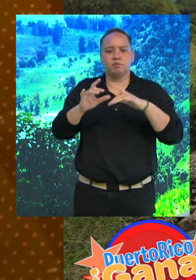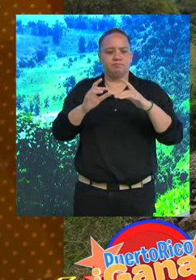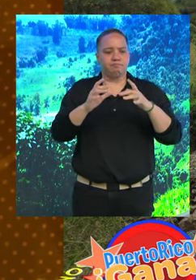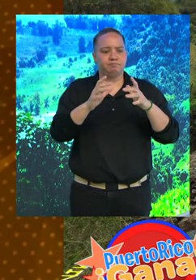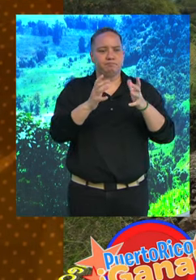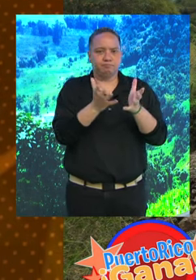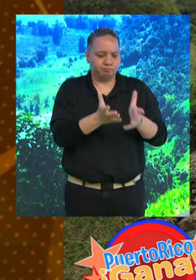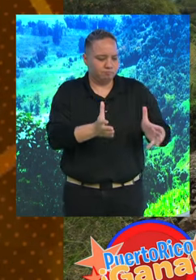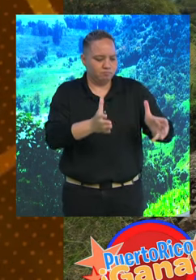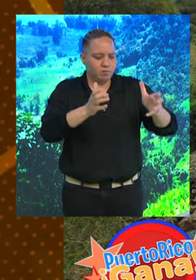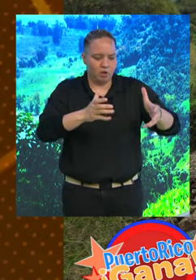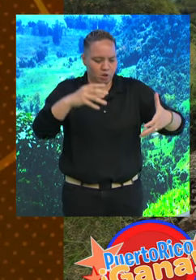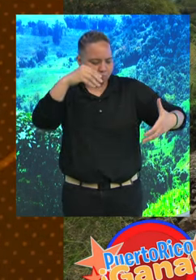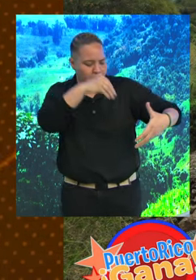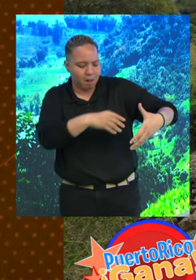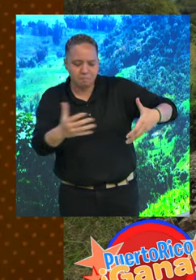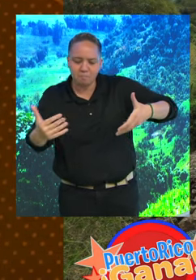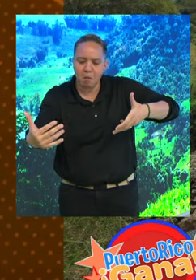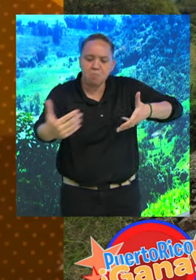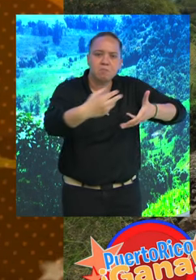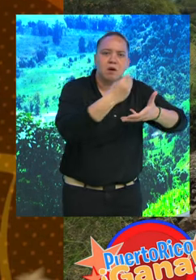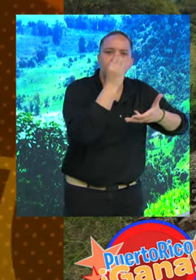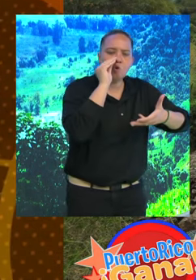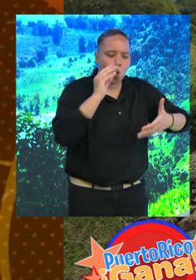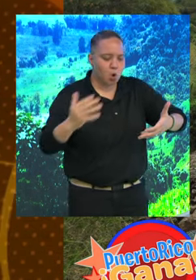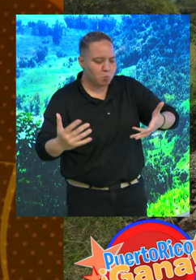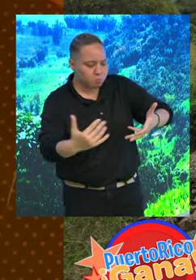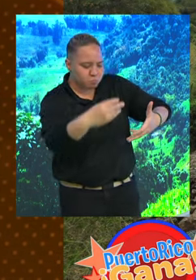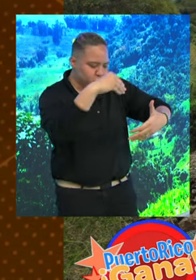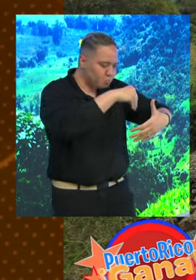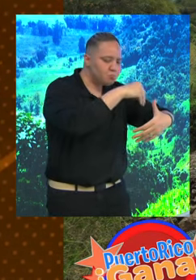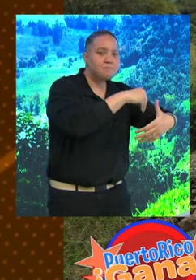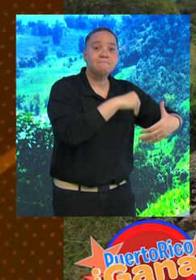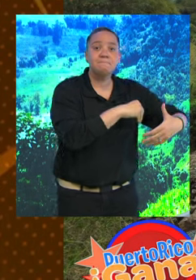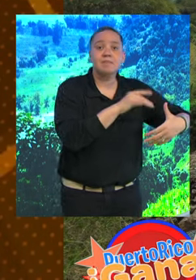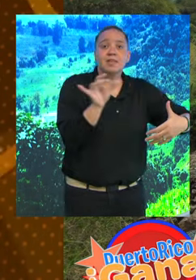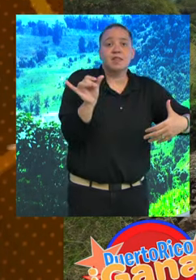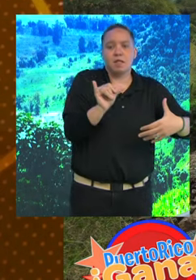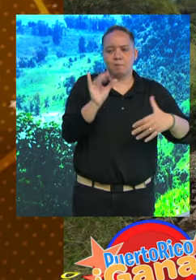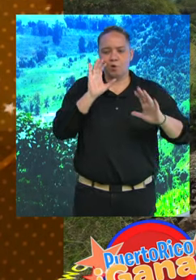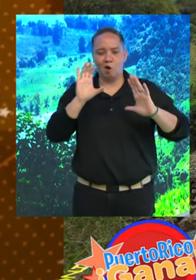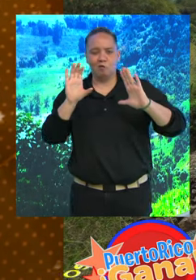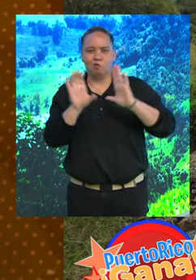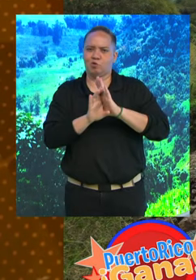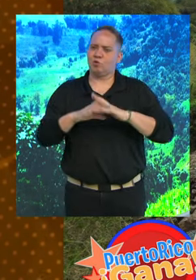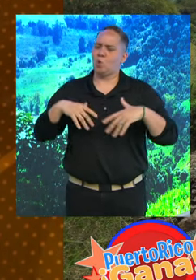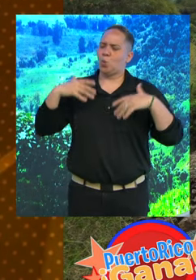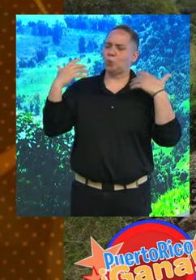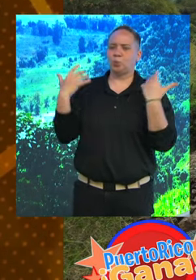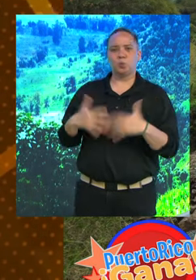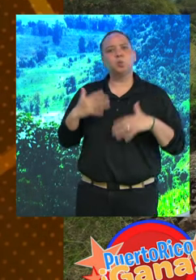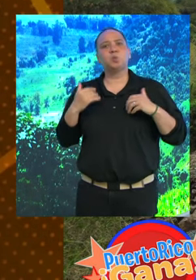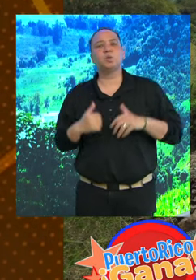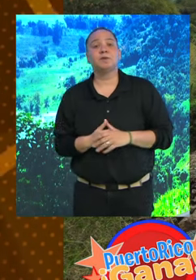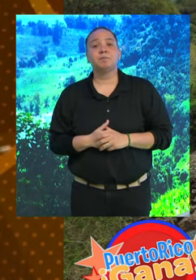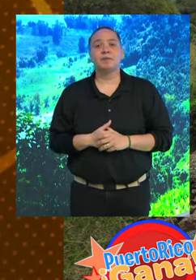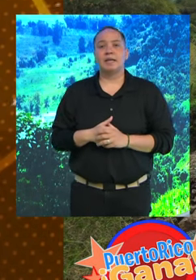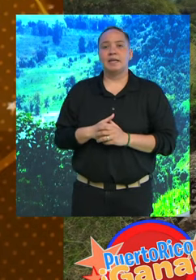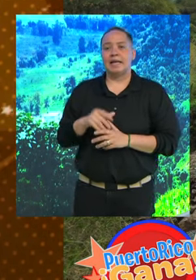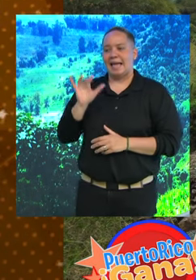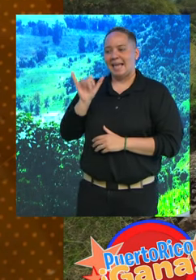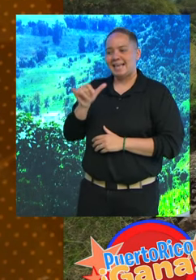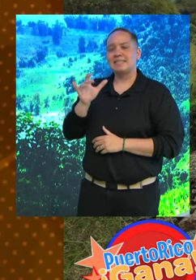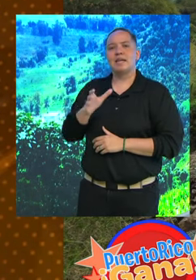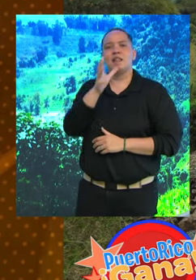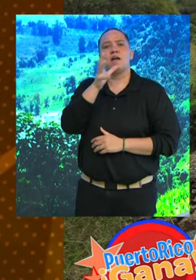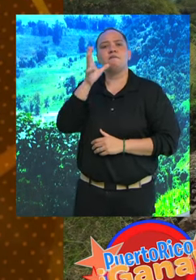con las flores que puedas coger en el lugar. Y también se tiran unas fotos ahí súper extraordinarias. Esa es finca de Rústica. Esa es